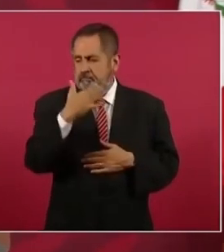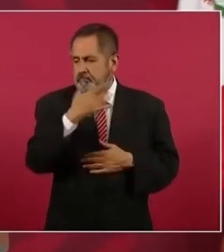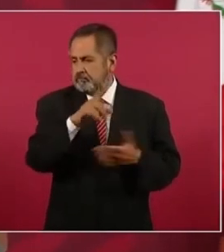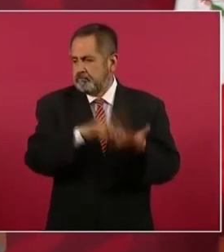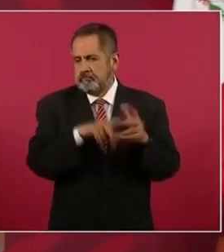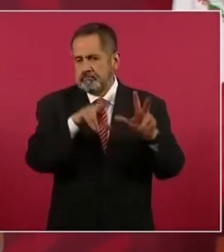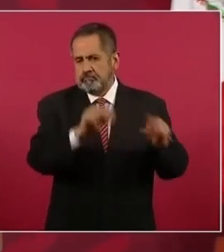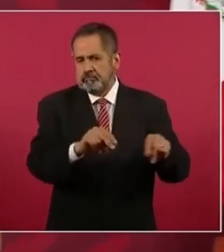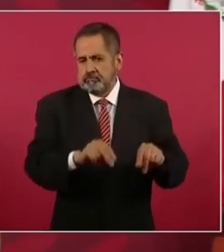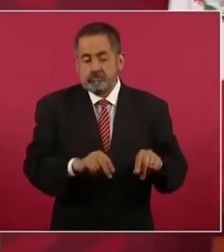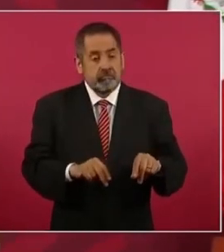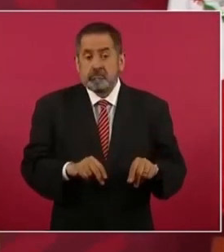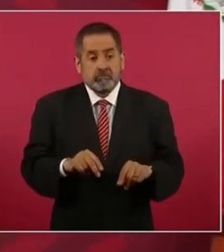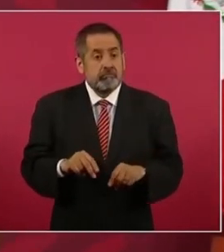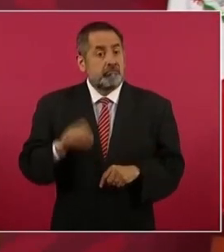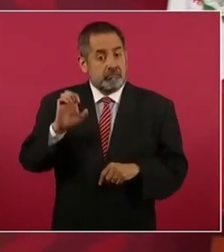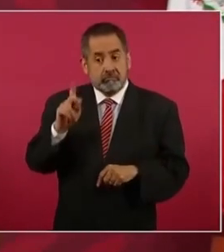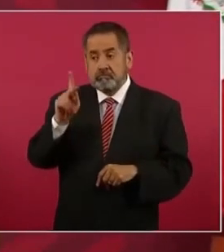Peña.